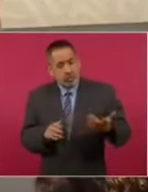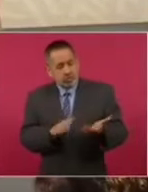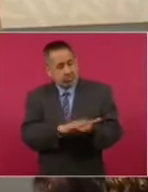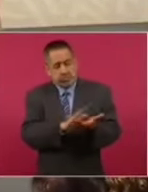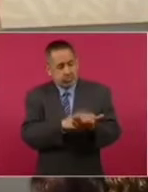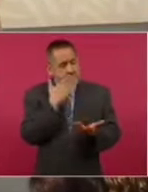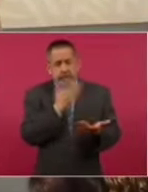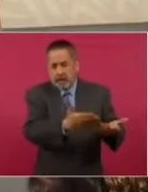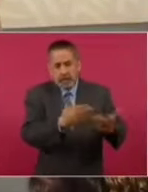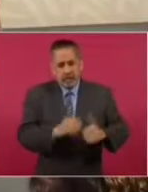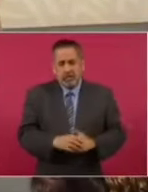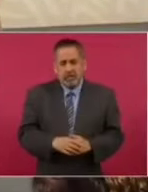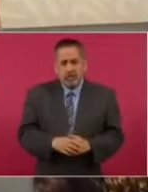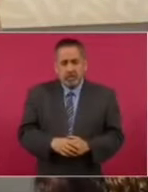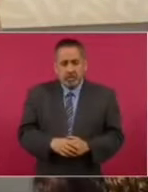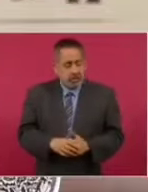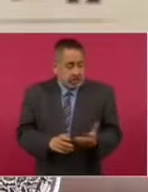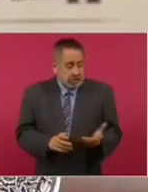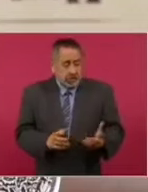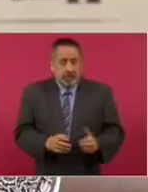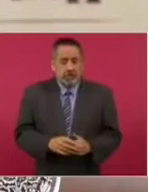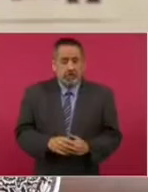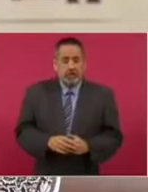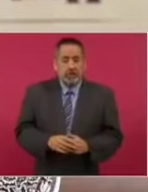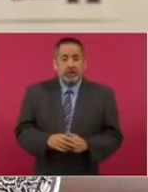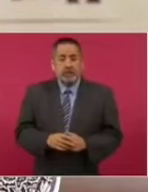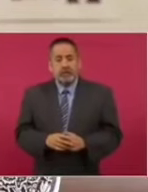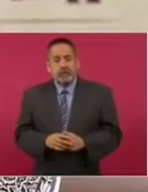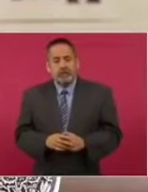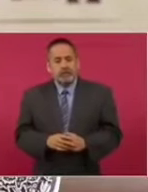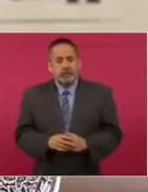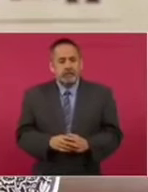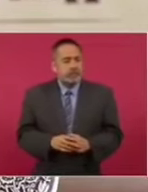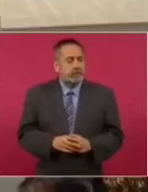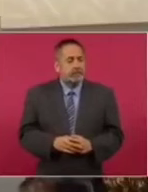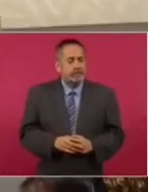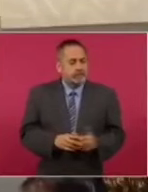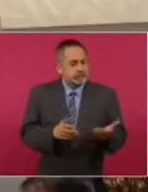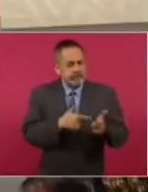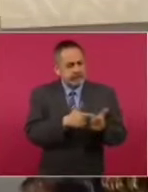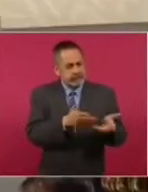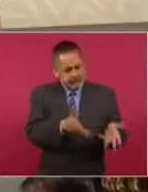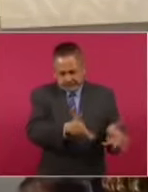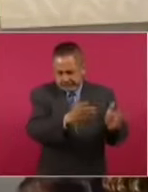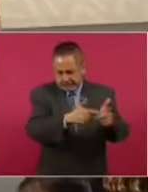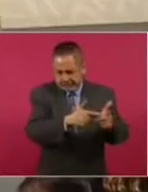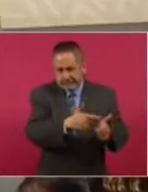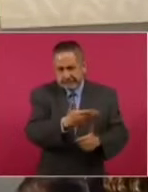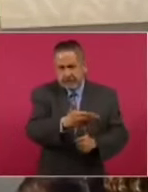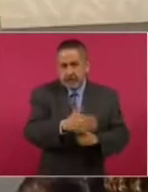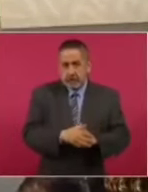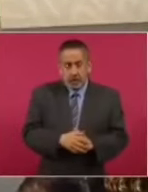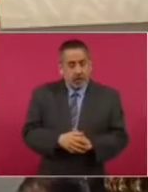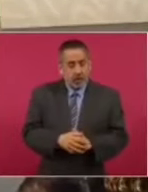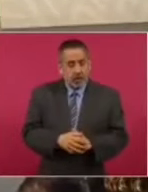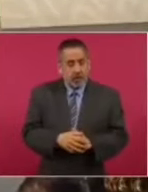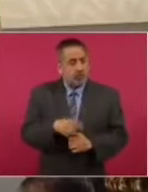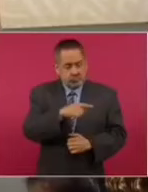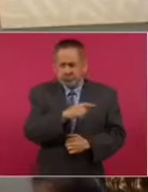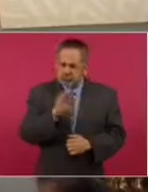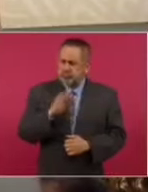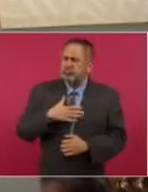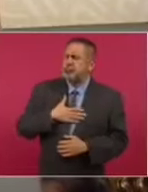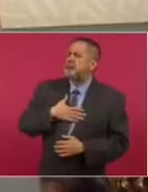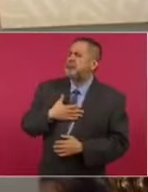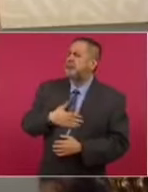Yo digo, pues está bien, sigue tu camino, pero él mismo así,